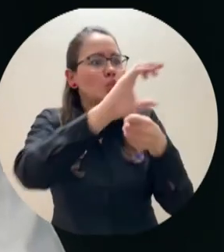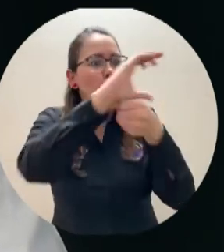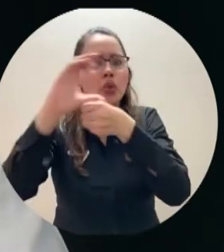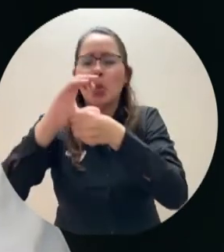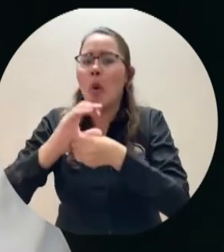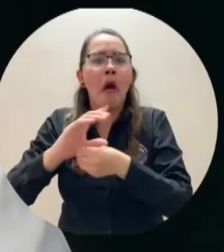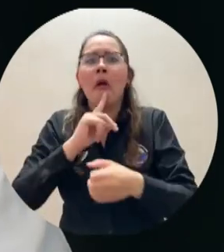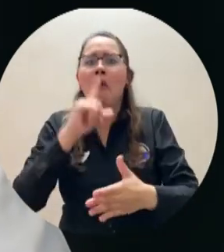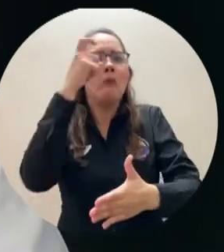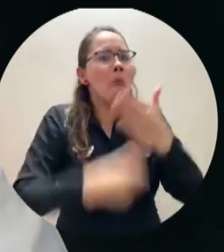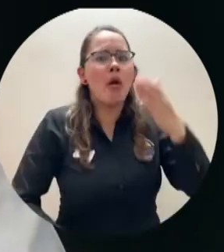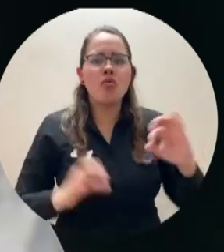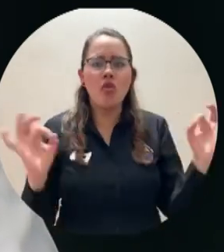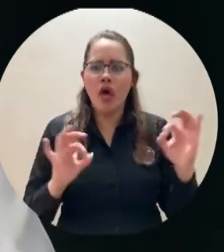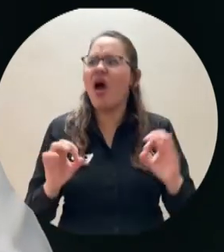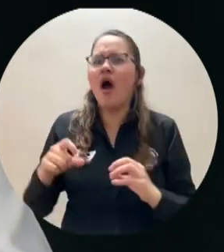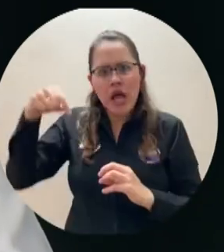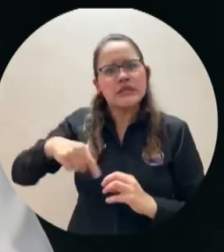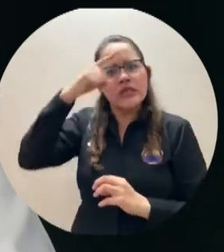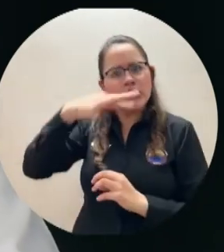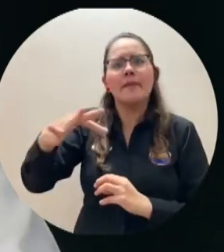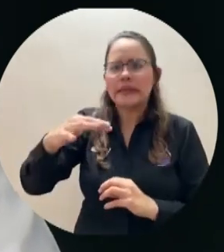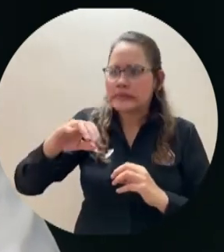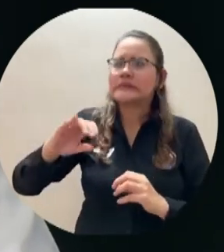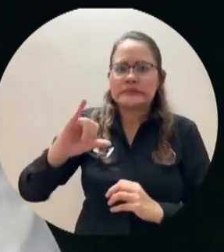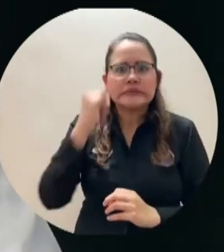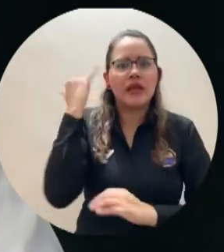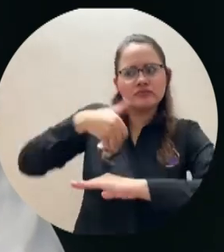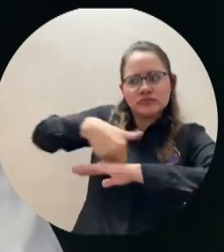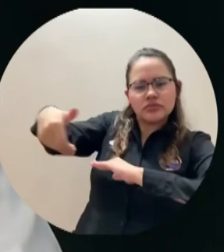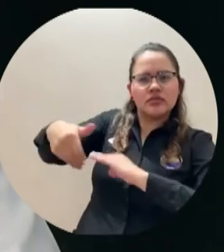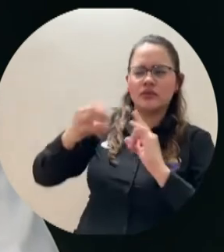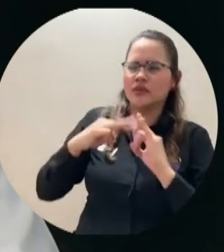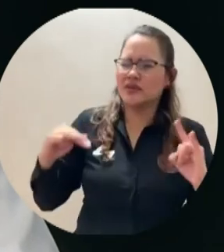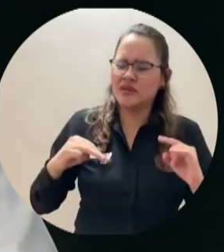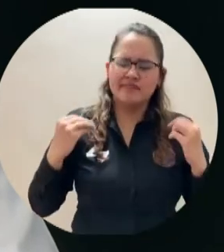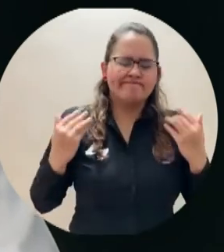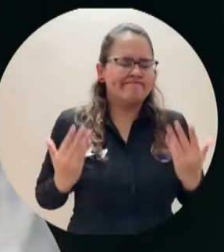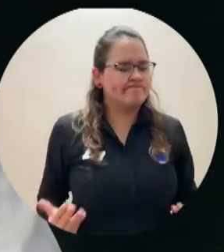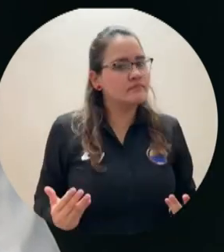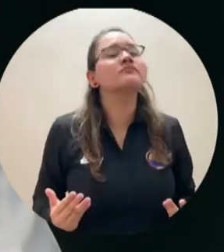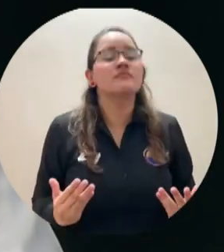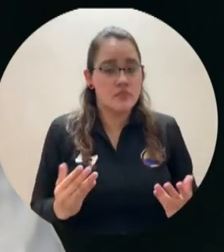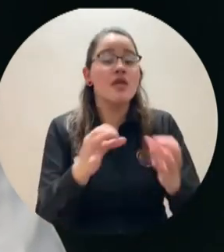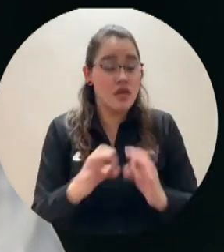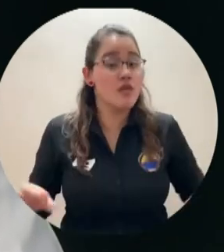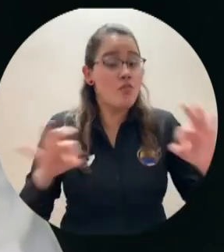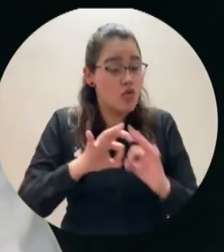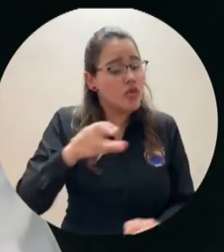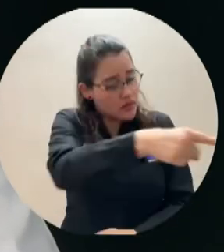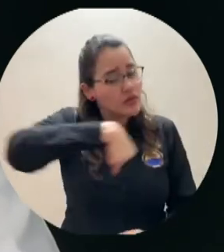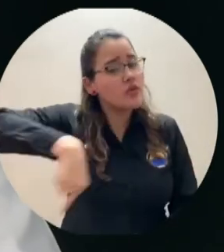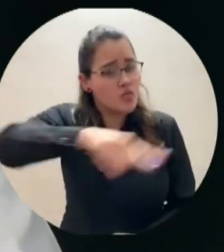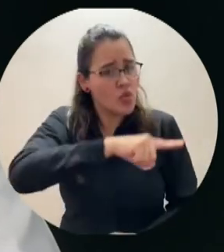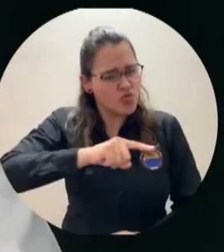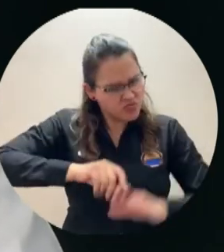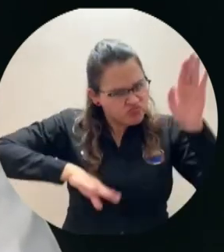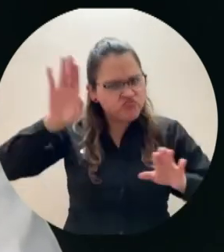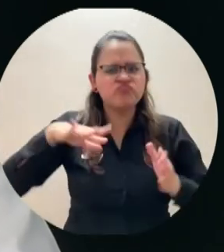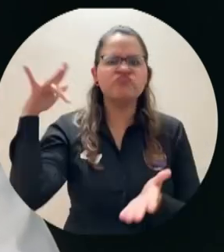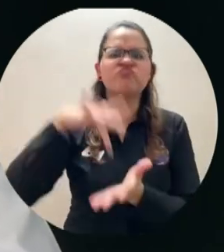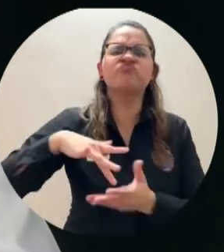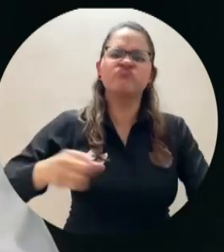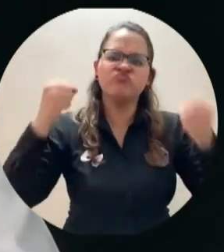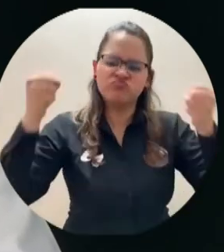como desde que se sigan presentando injusticias e inequidades como esta, los ciudadanos estamos en nuestro legítimo derecho de